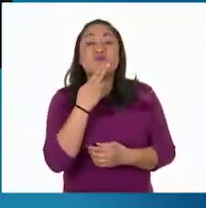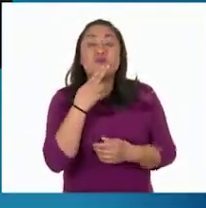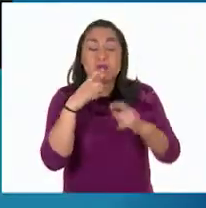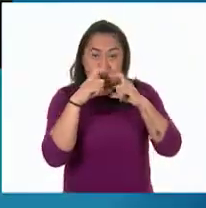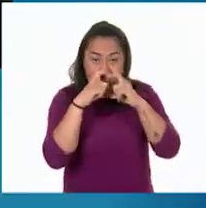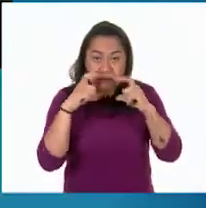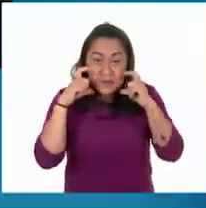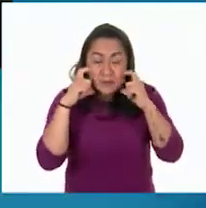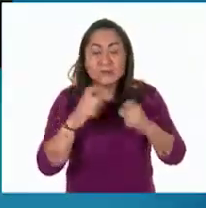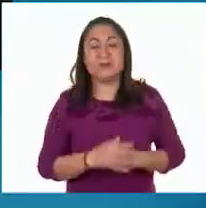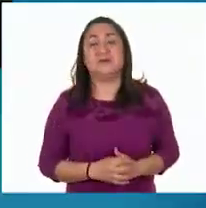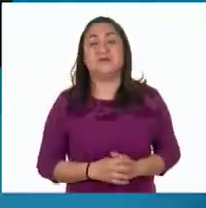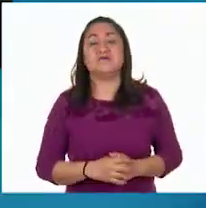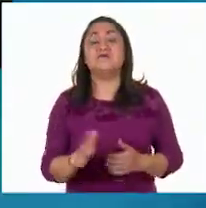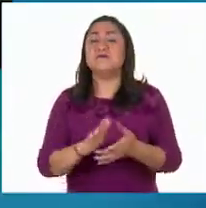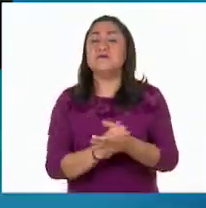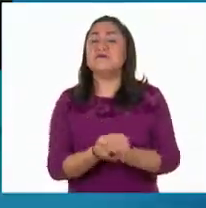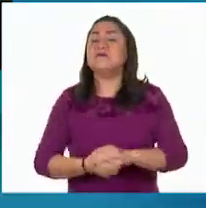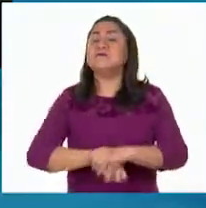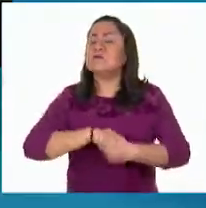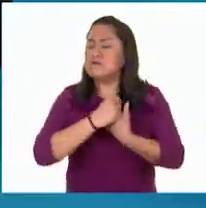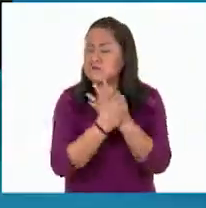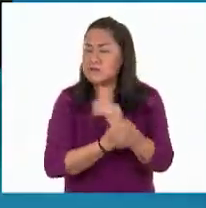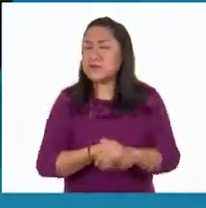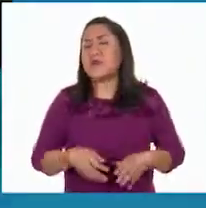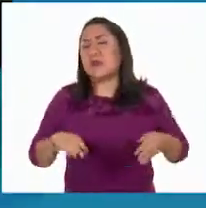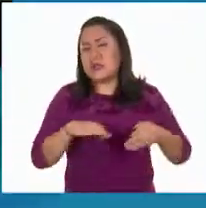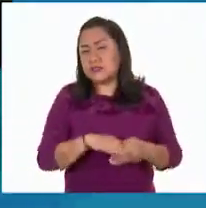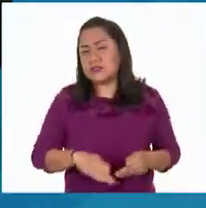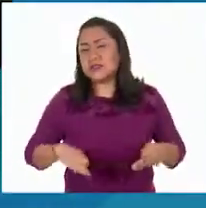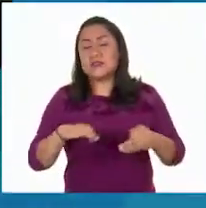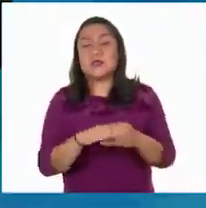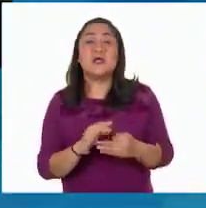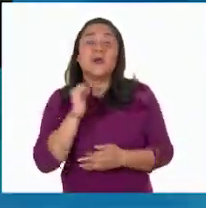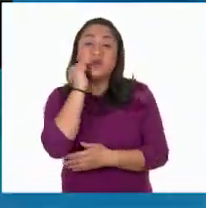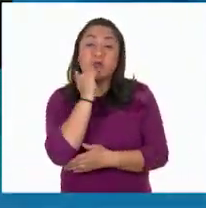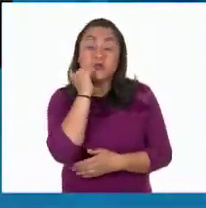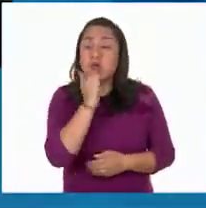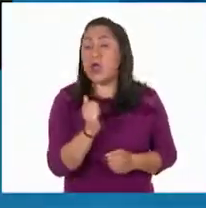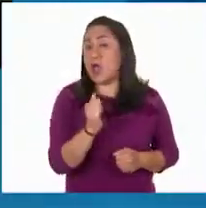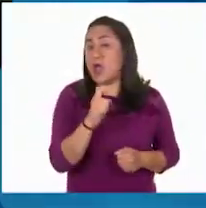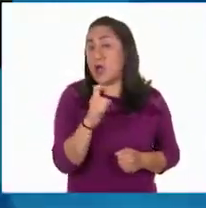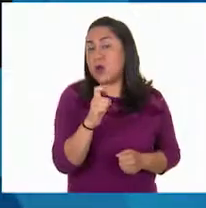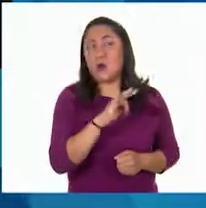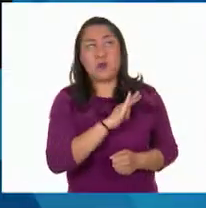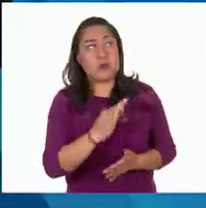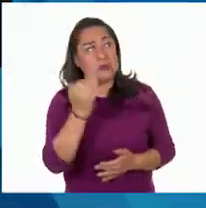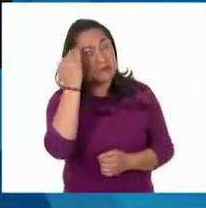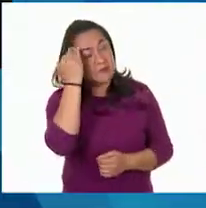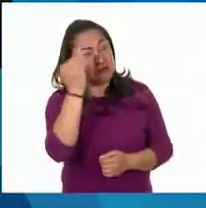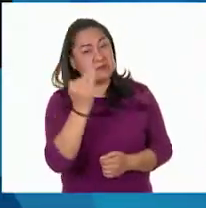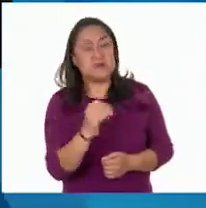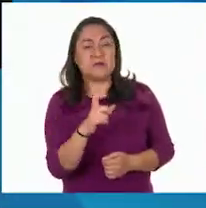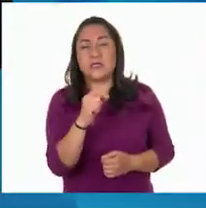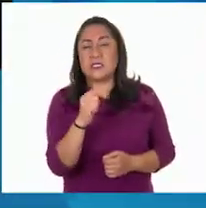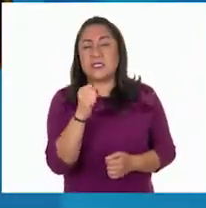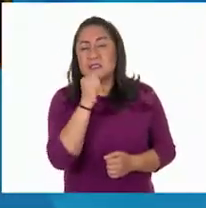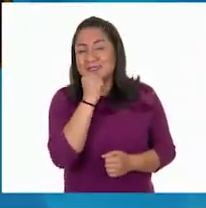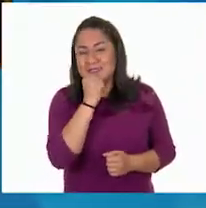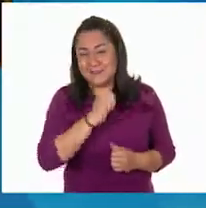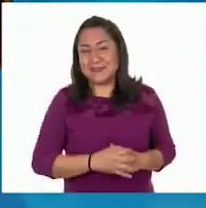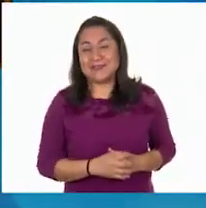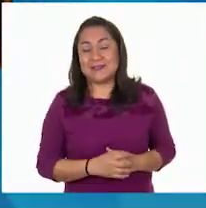el cubrebocas. Lava tus manos frecuentemente con agua y con jabón por lo menos durante 20 segundos.